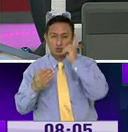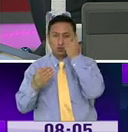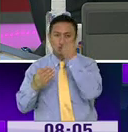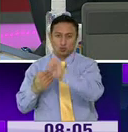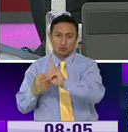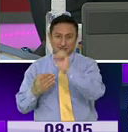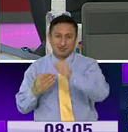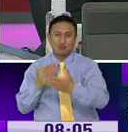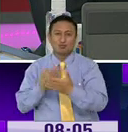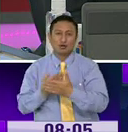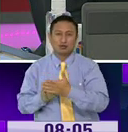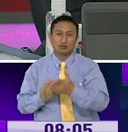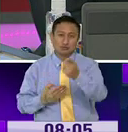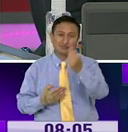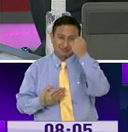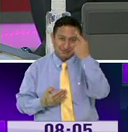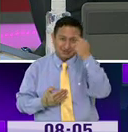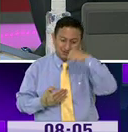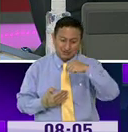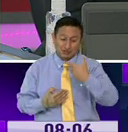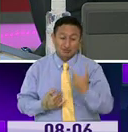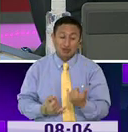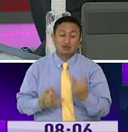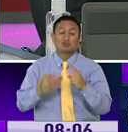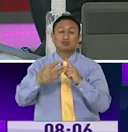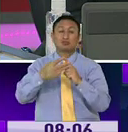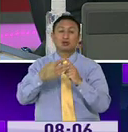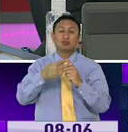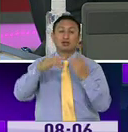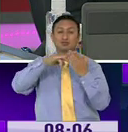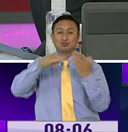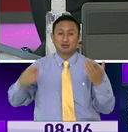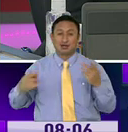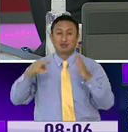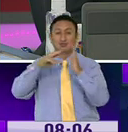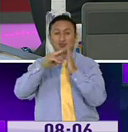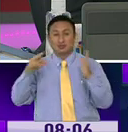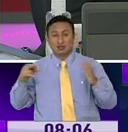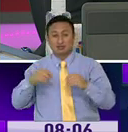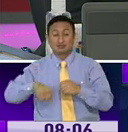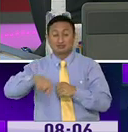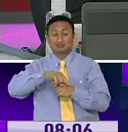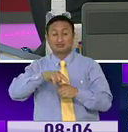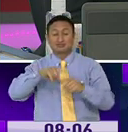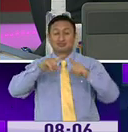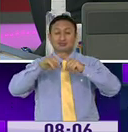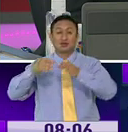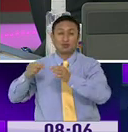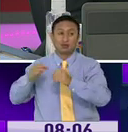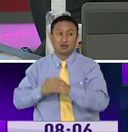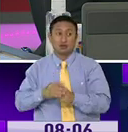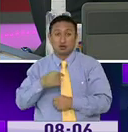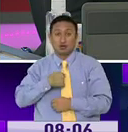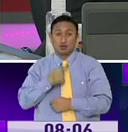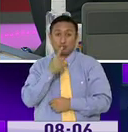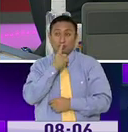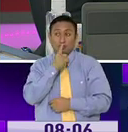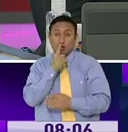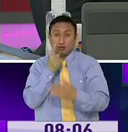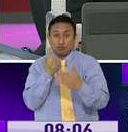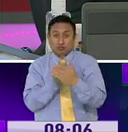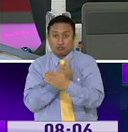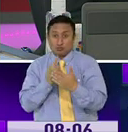suficientes pruebas. Ustedes comprenderán que en el mundo digital hay bastantes formas de mantener el anonimato para